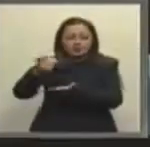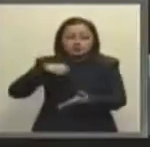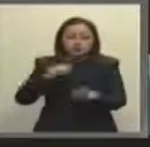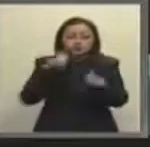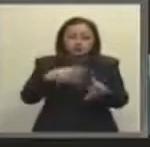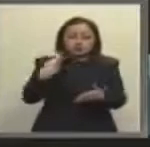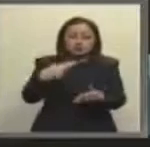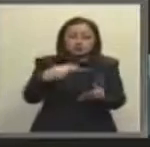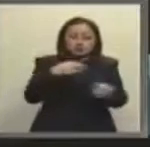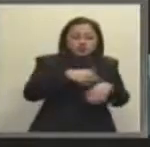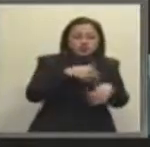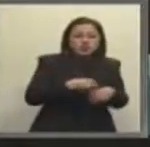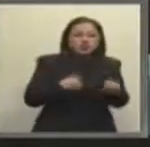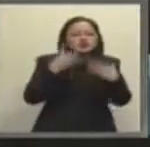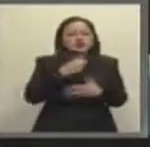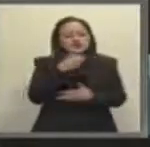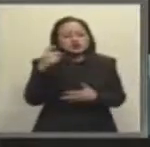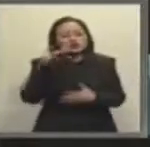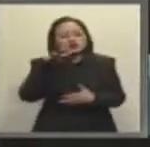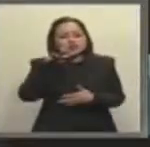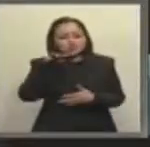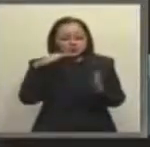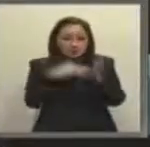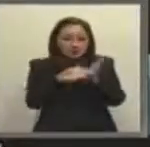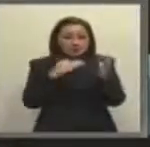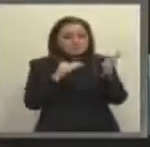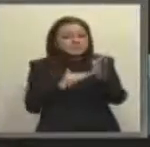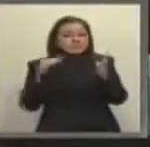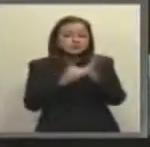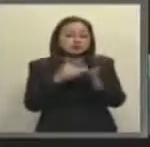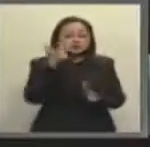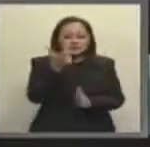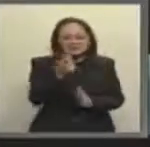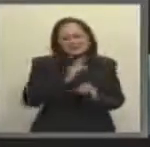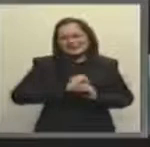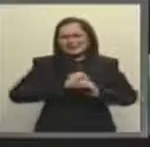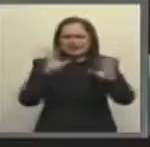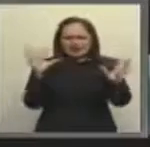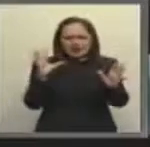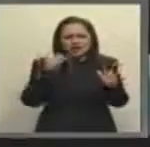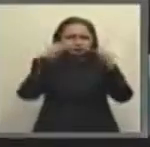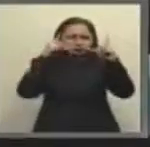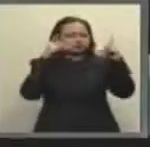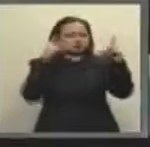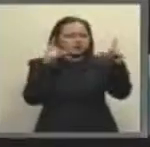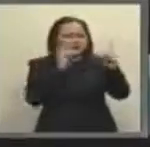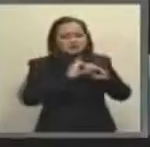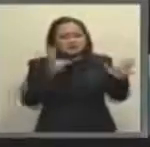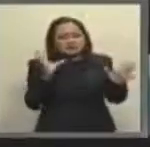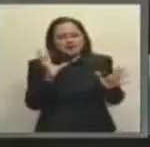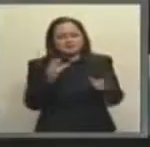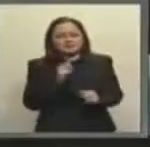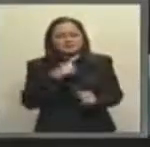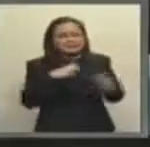se trata de un monto de 119 mil millones de pesos. Pues claro que les tenían que brillar los ojitos, se están